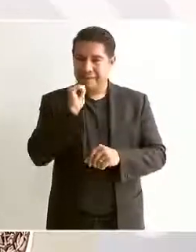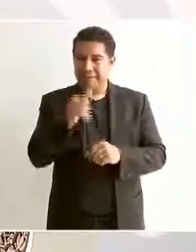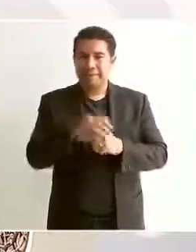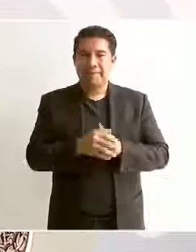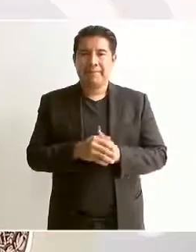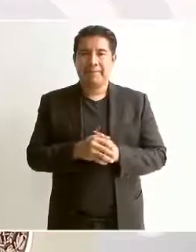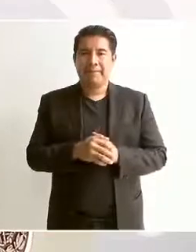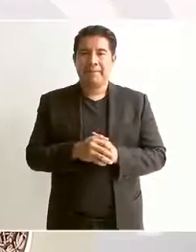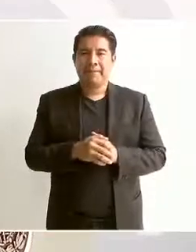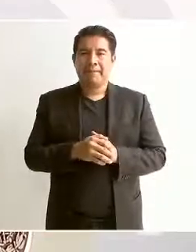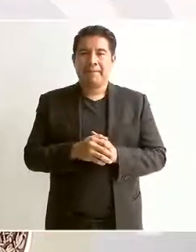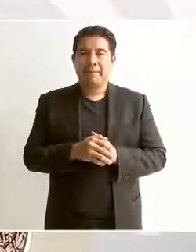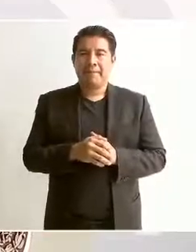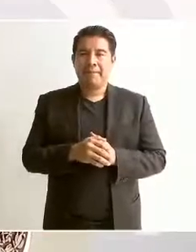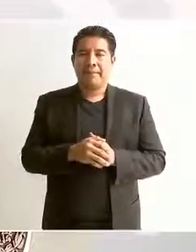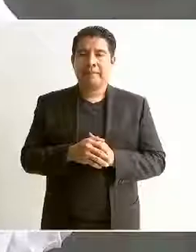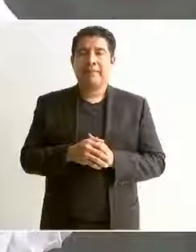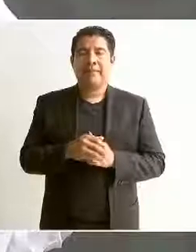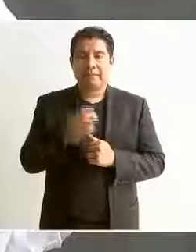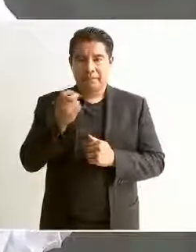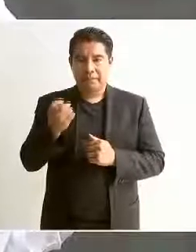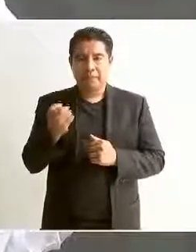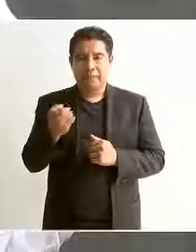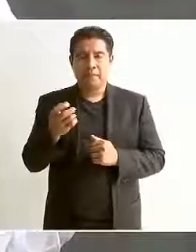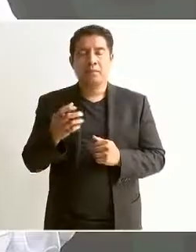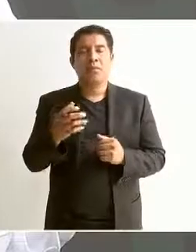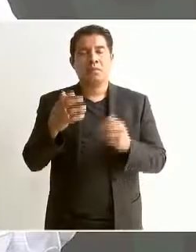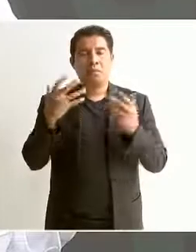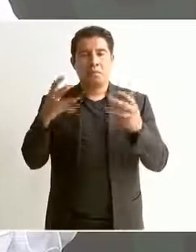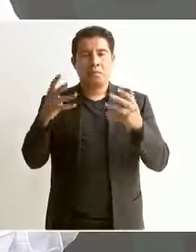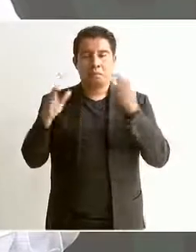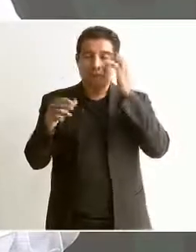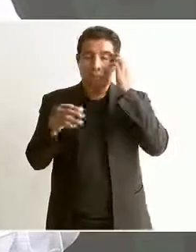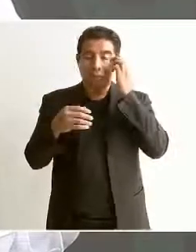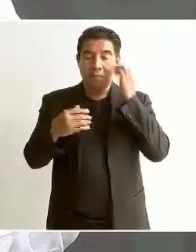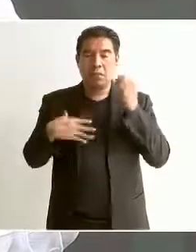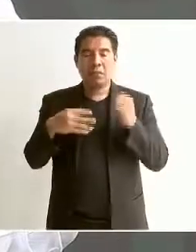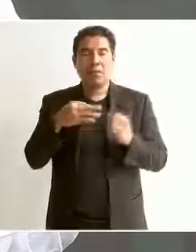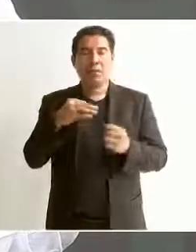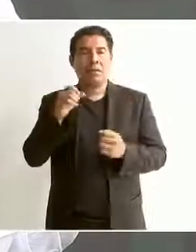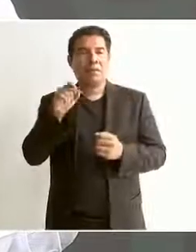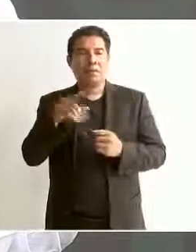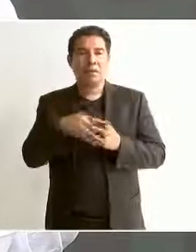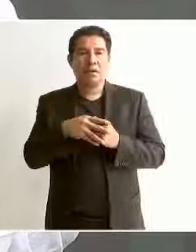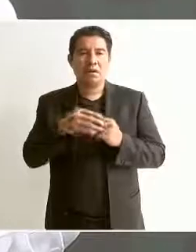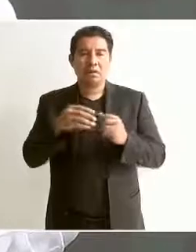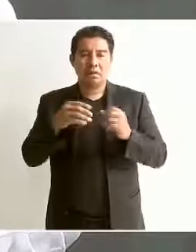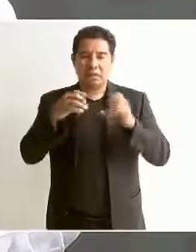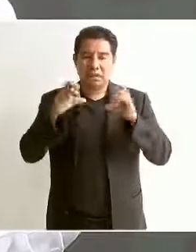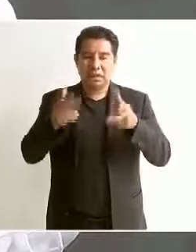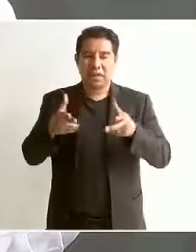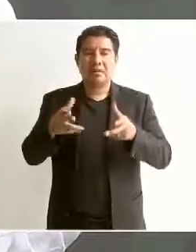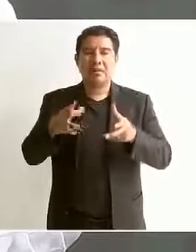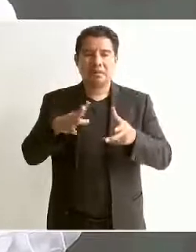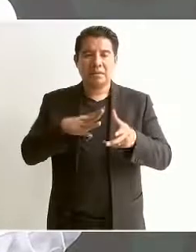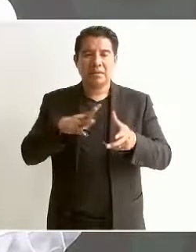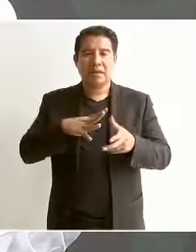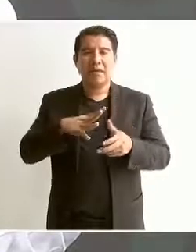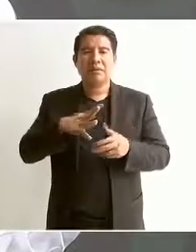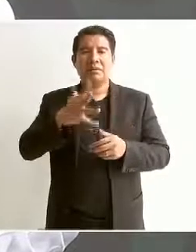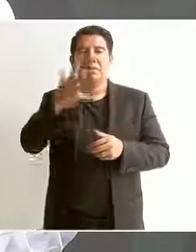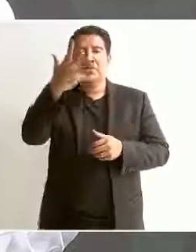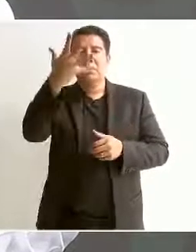por eso celebro que aquí en Chiapas se tengan ya diez